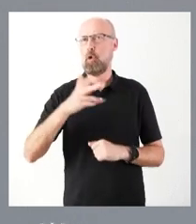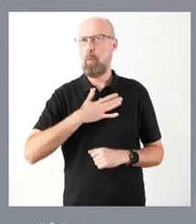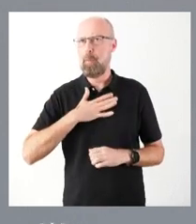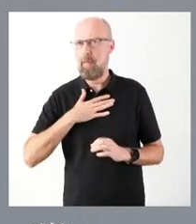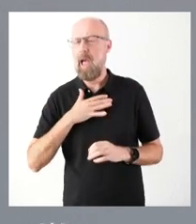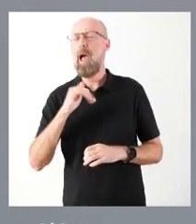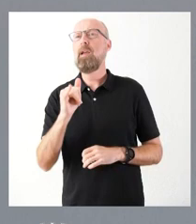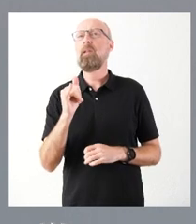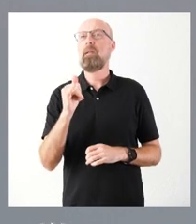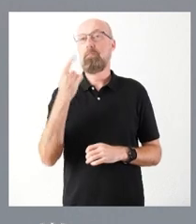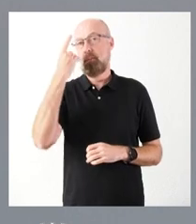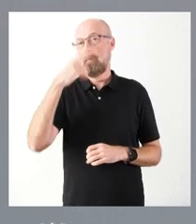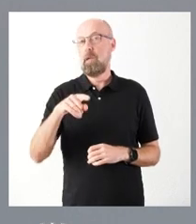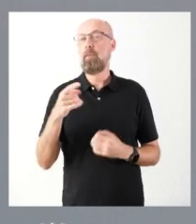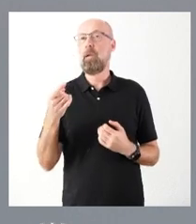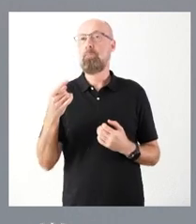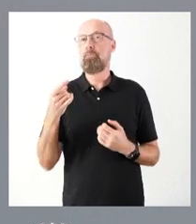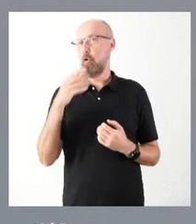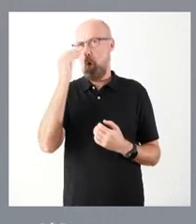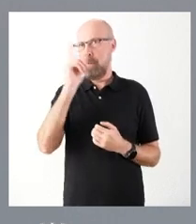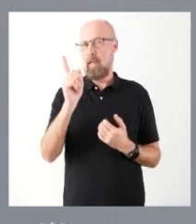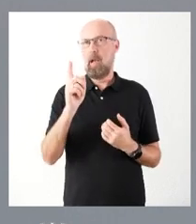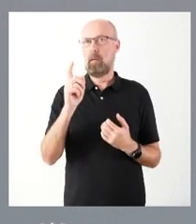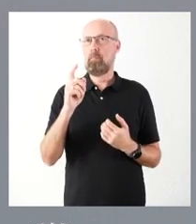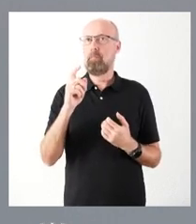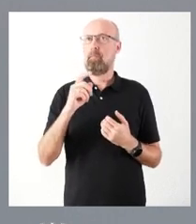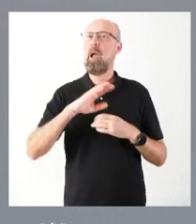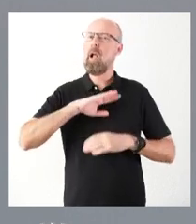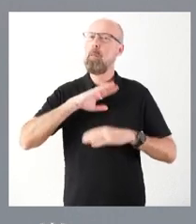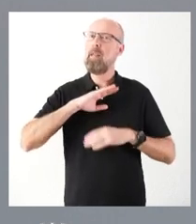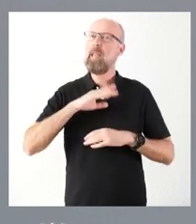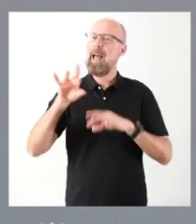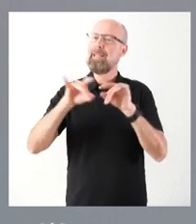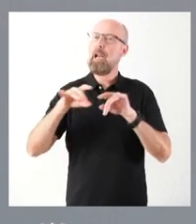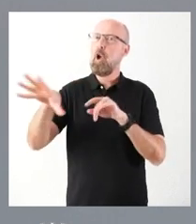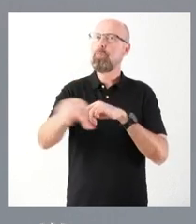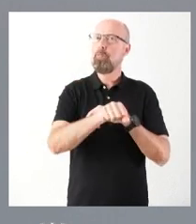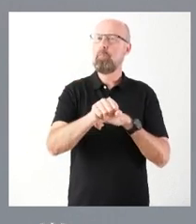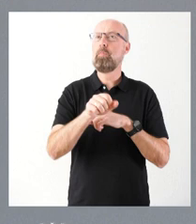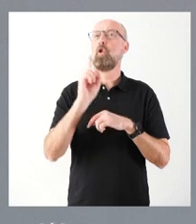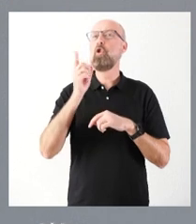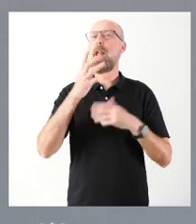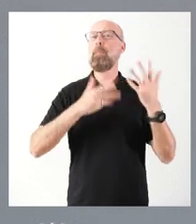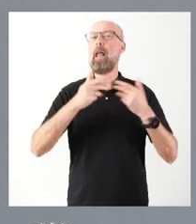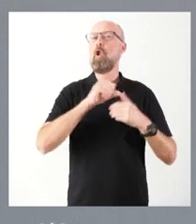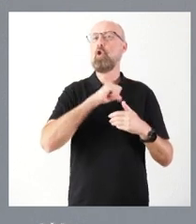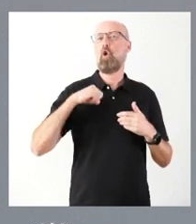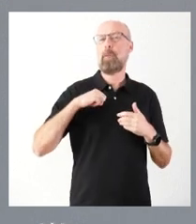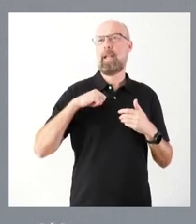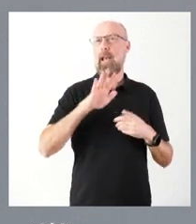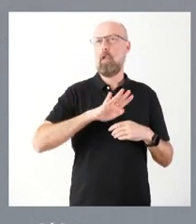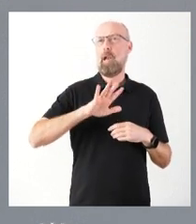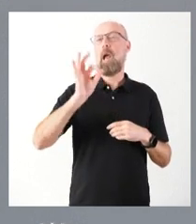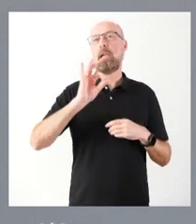que también, y eso no hay que olvidarlo, pues la capacidad de expropiar no solamente corresponde a las administraciones autonómicas y nacionales, sino también a las